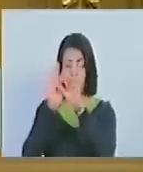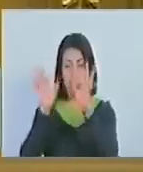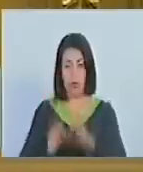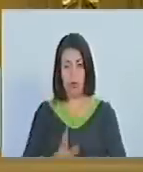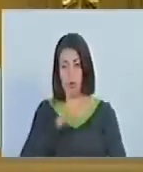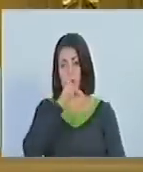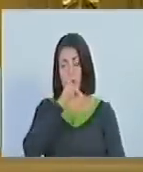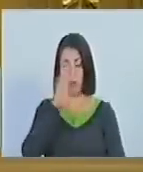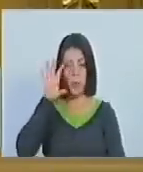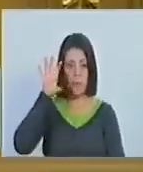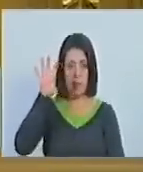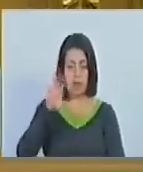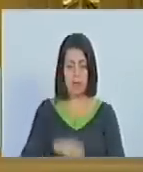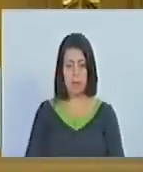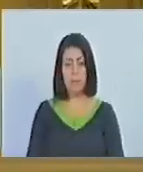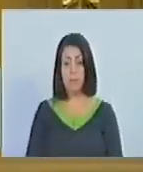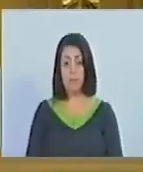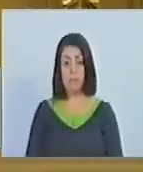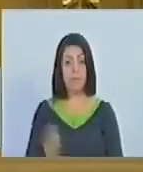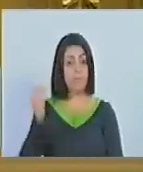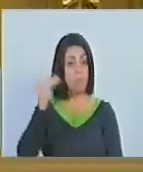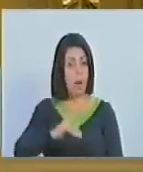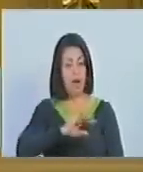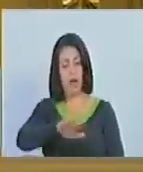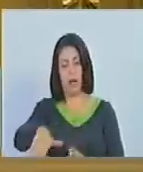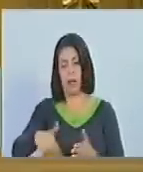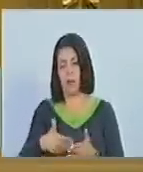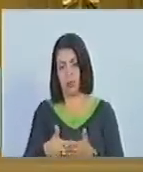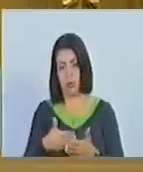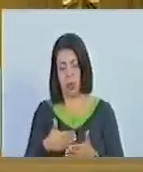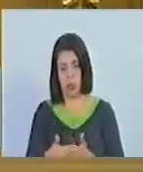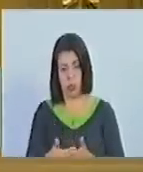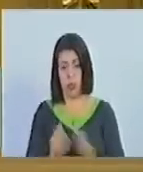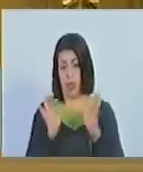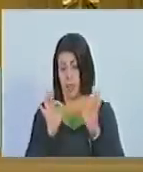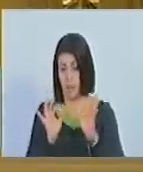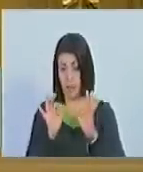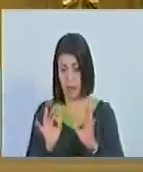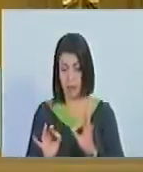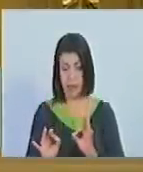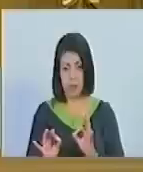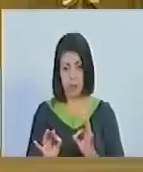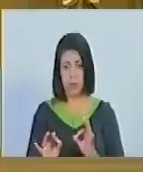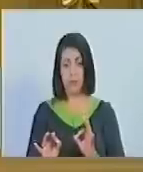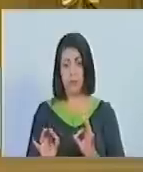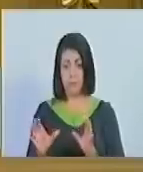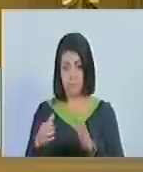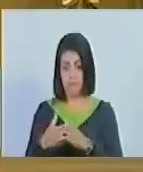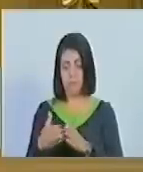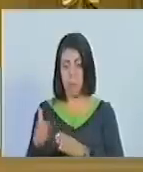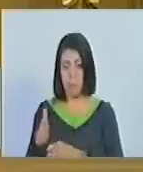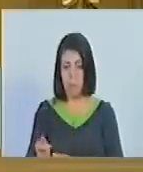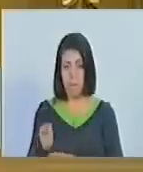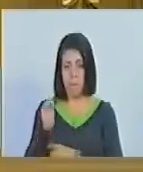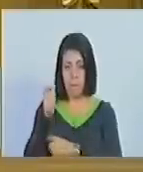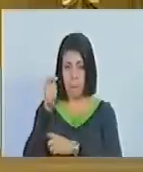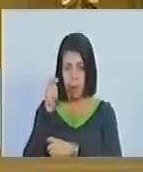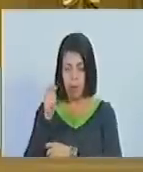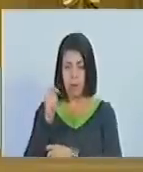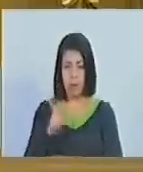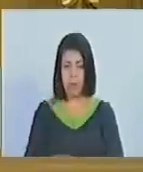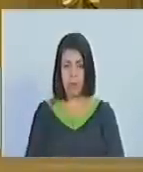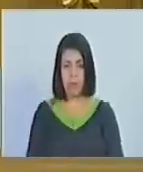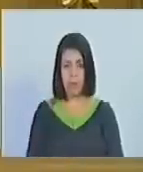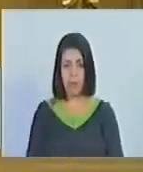atroz al país y en su conjunto y particularmente en el sector pesquero y acuícola